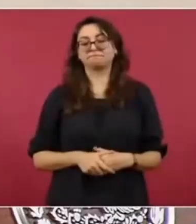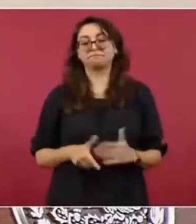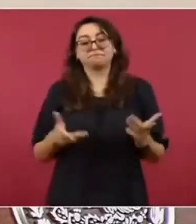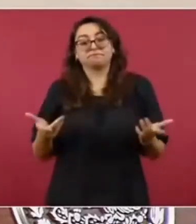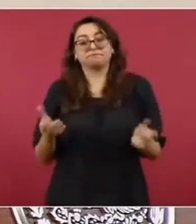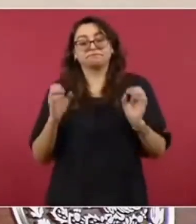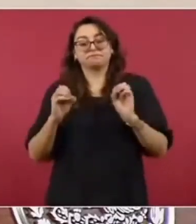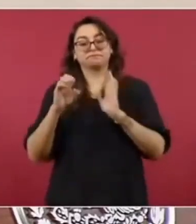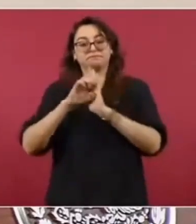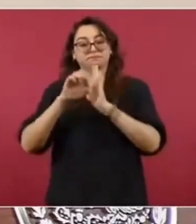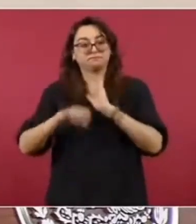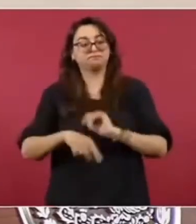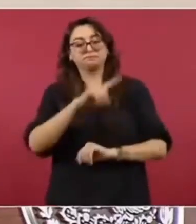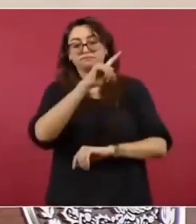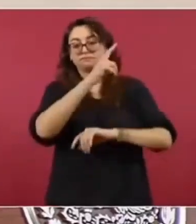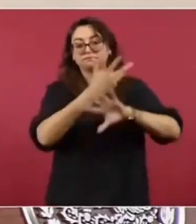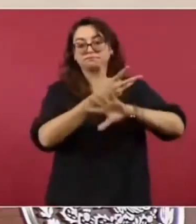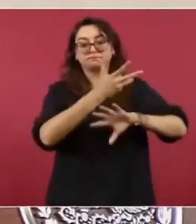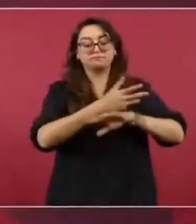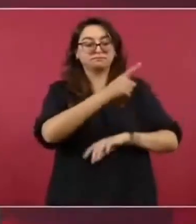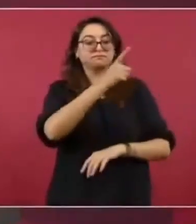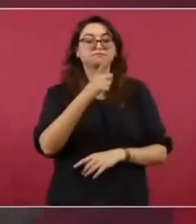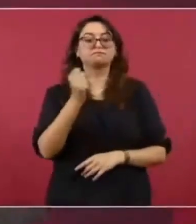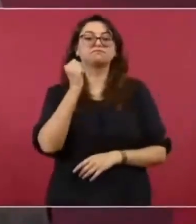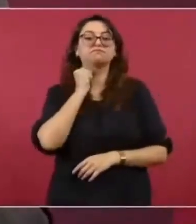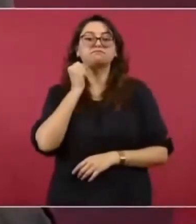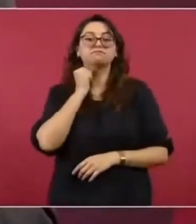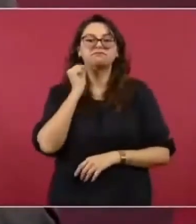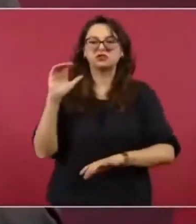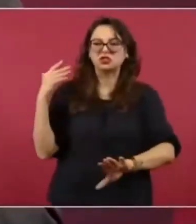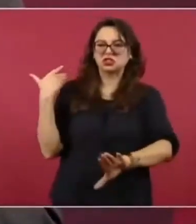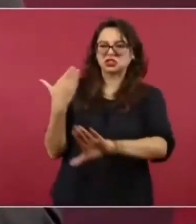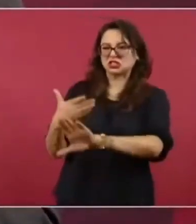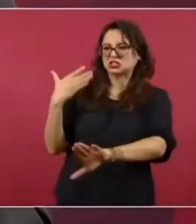senador Kennedy.